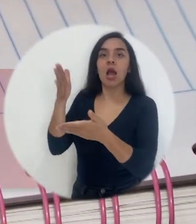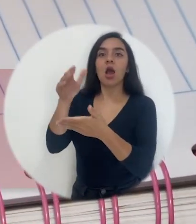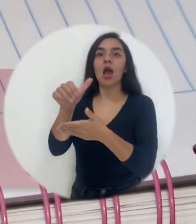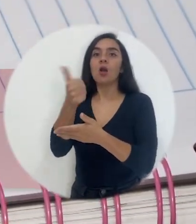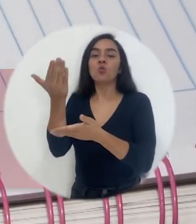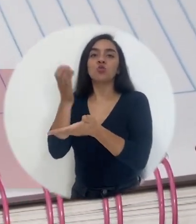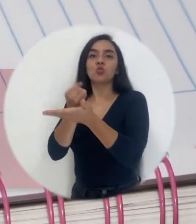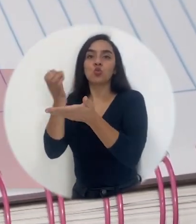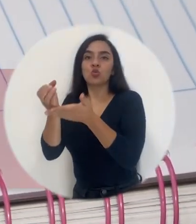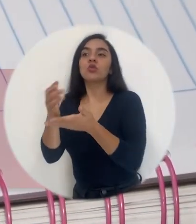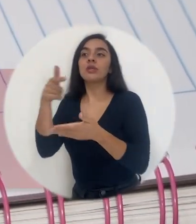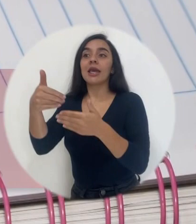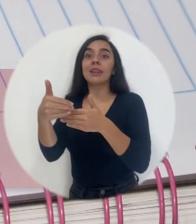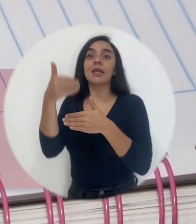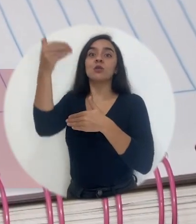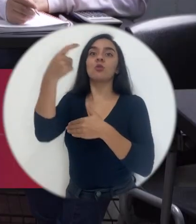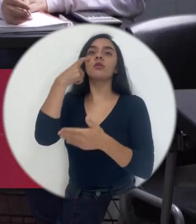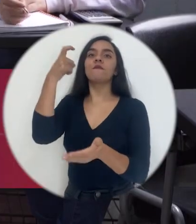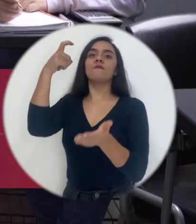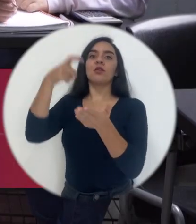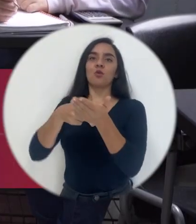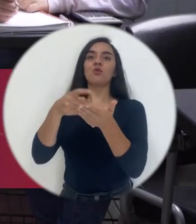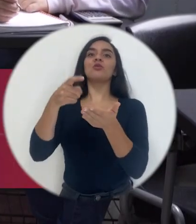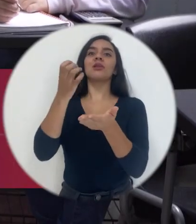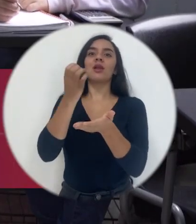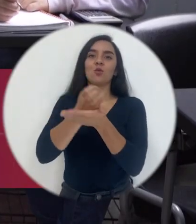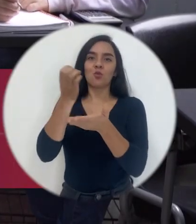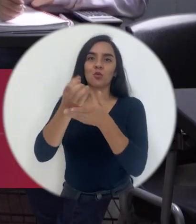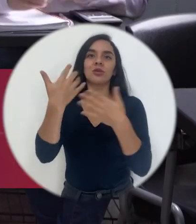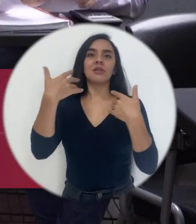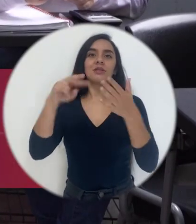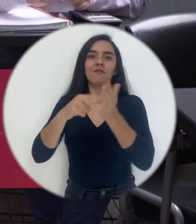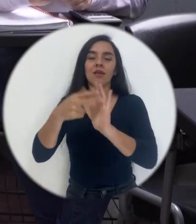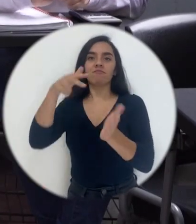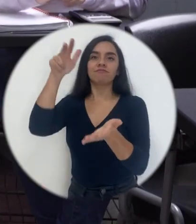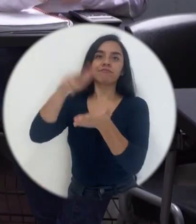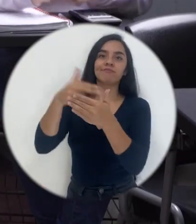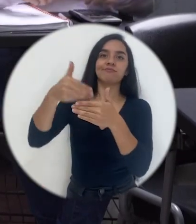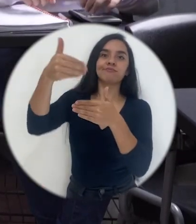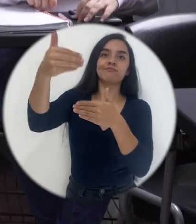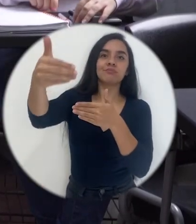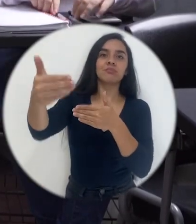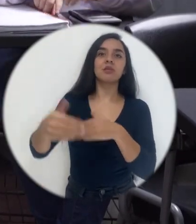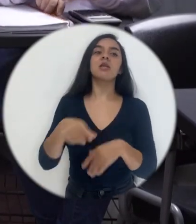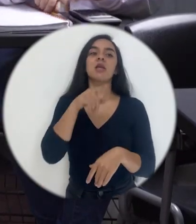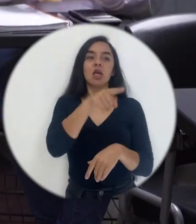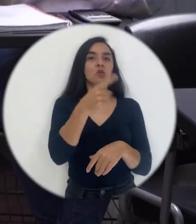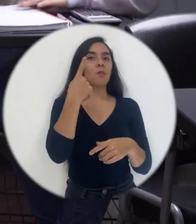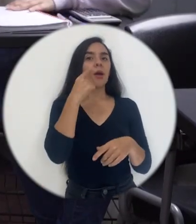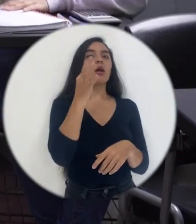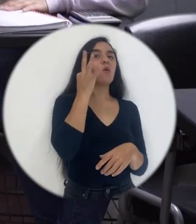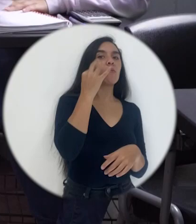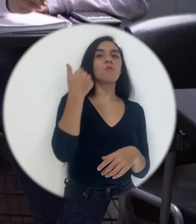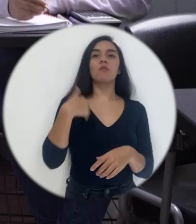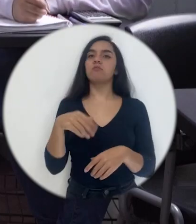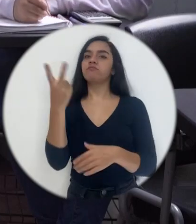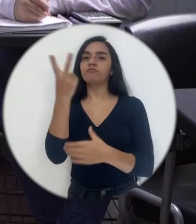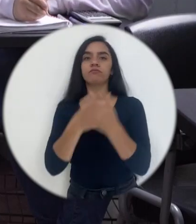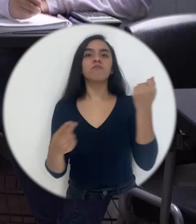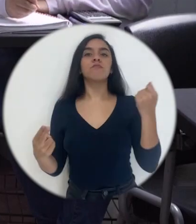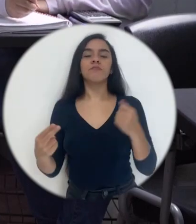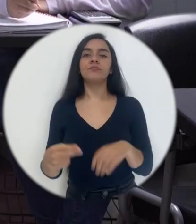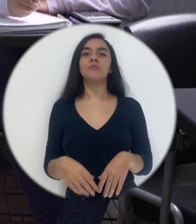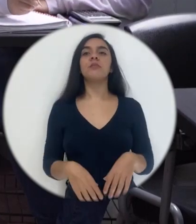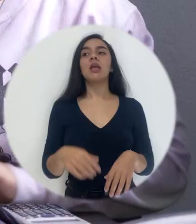algunas asignaturas que son reconocidas posteriormente y eso es una opción tanto para hombres como para mujeres